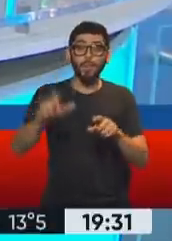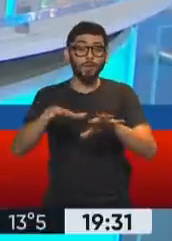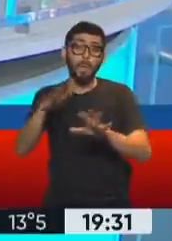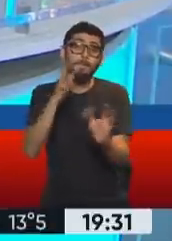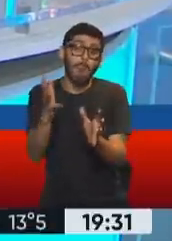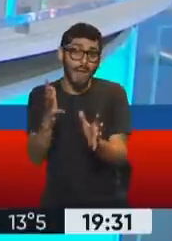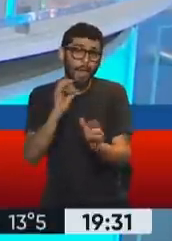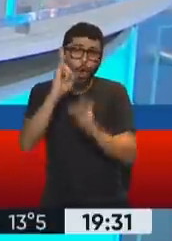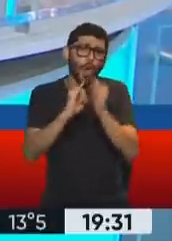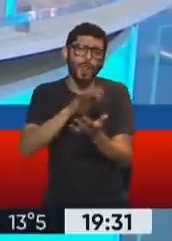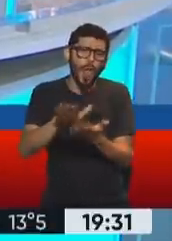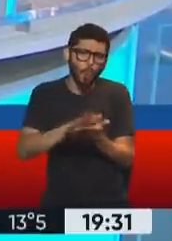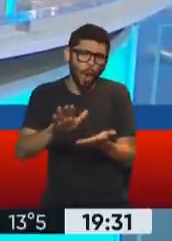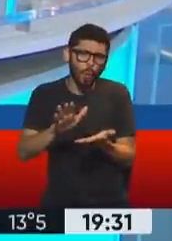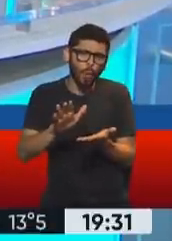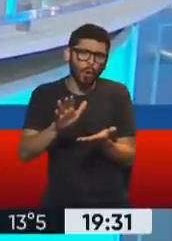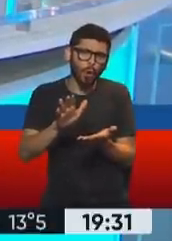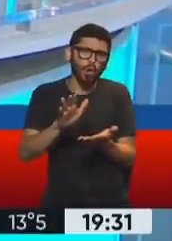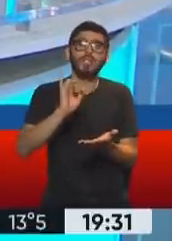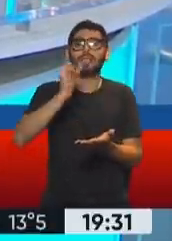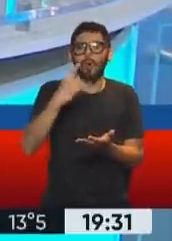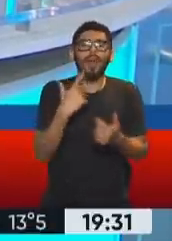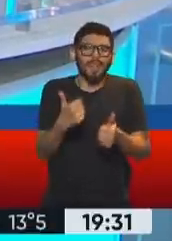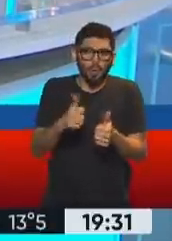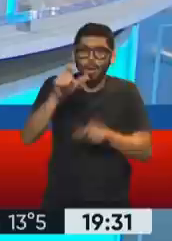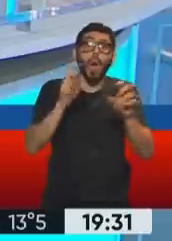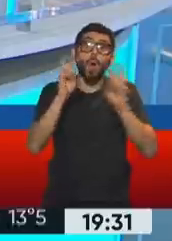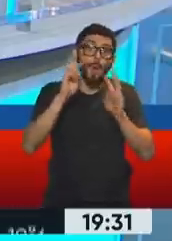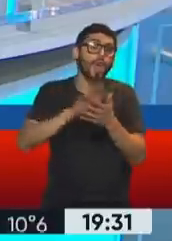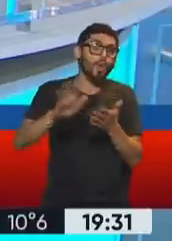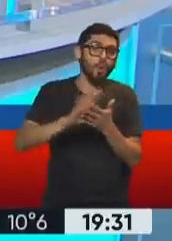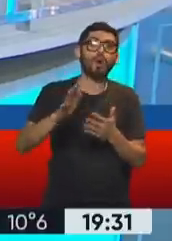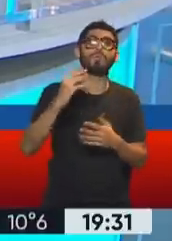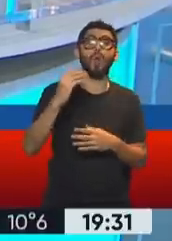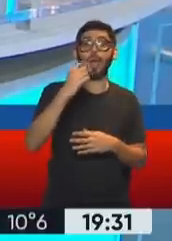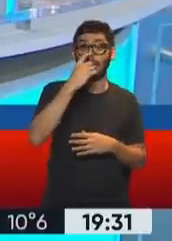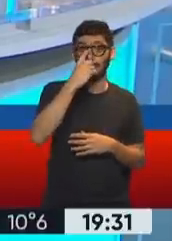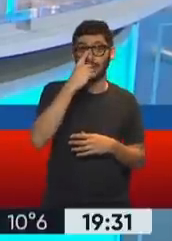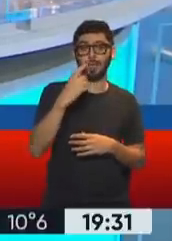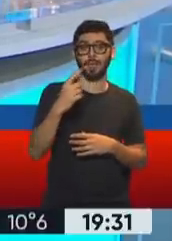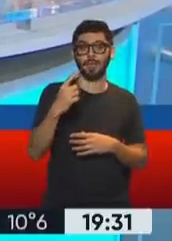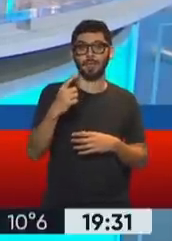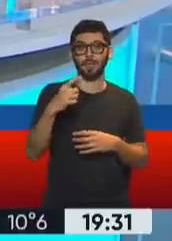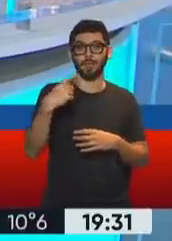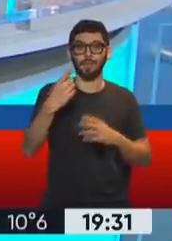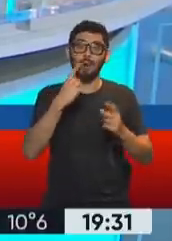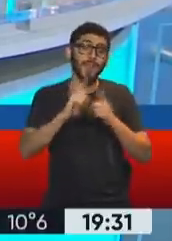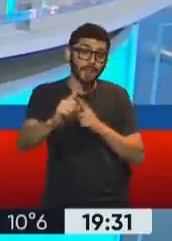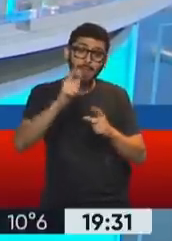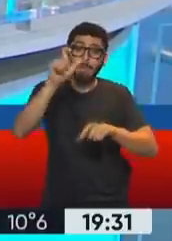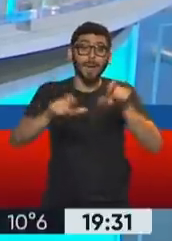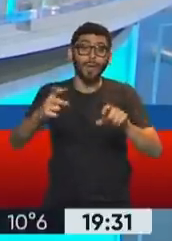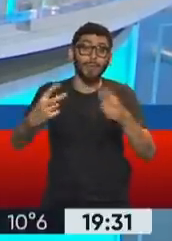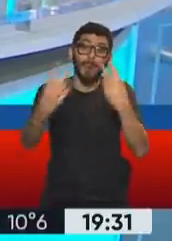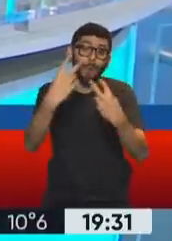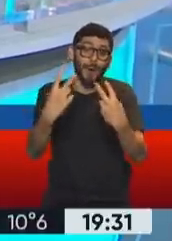situación de Le contamos igual y siempre está bueno porque el público se renueva. No, pero siempre está bueno porque aparte Como siempre se dice en tele, ¿viste? El público se